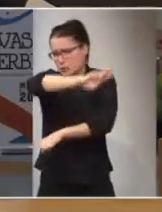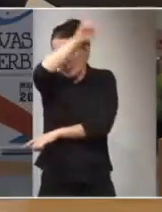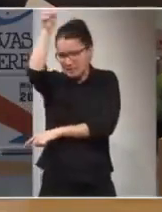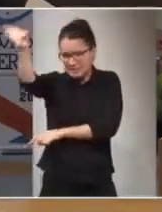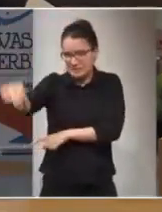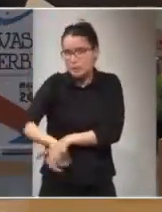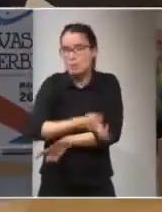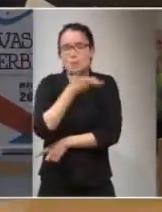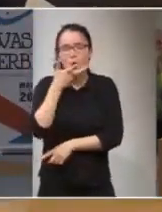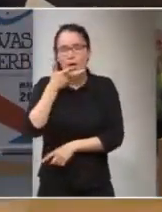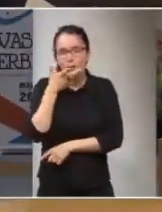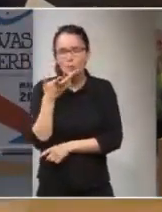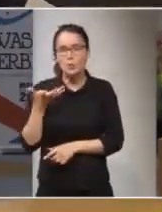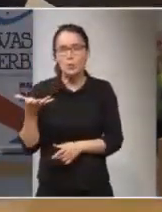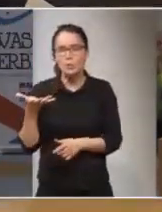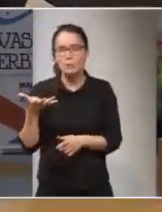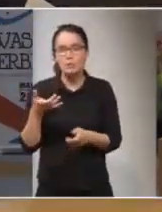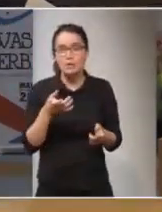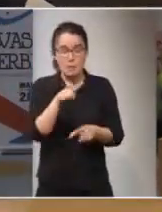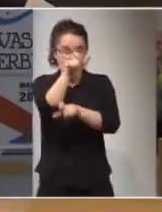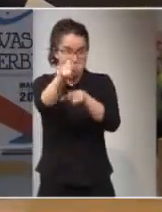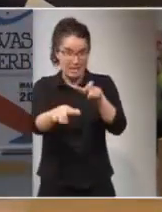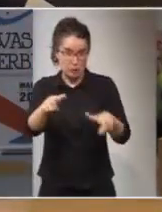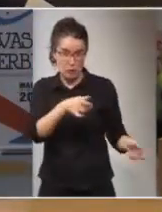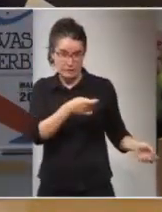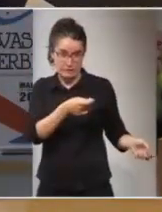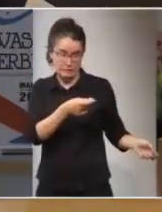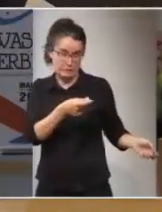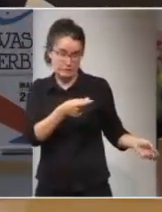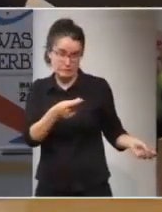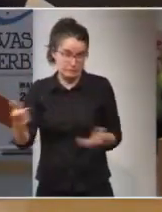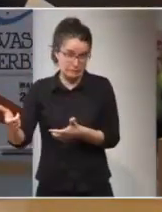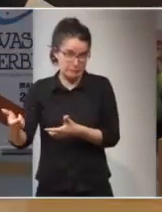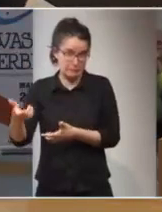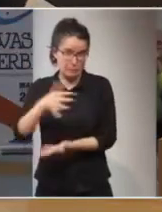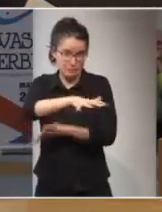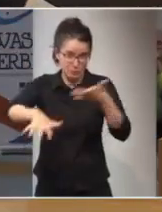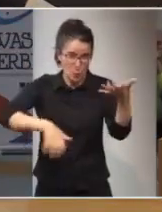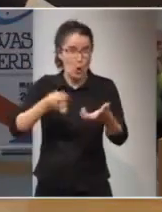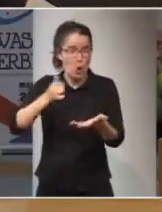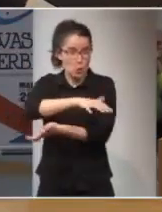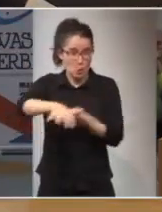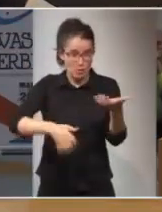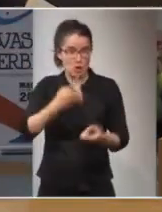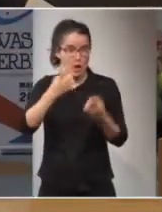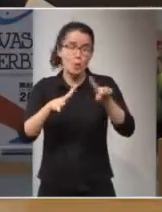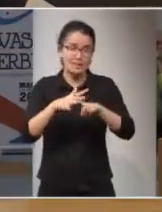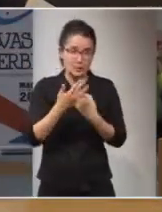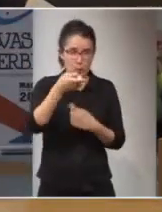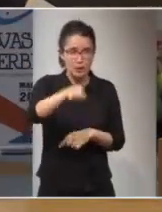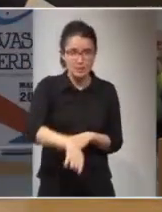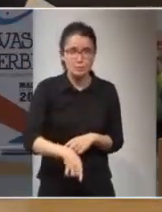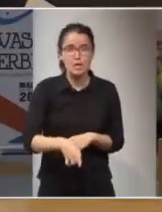el tráfico de personas, la corrupción en algunos casos,